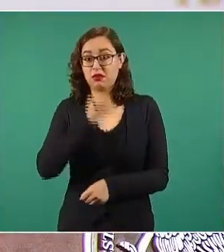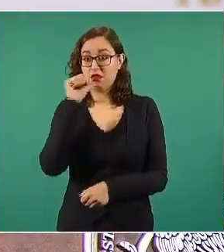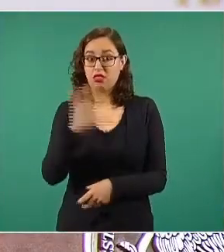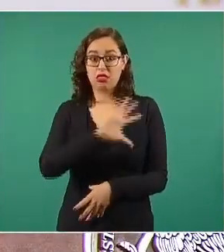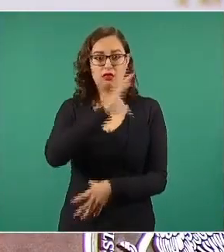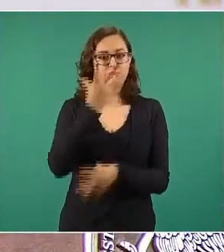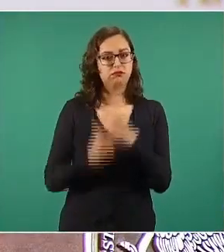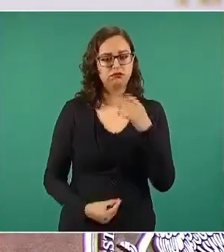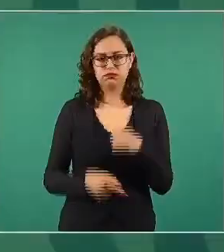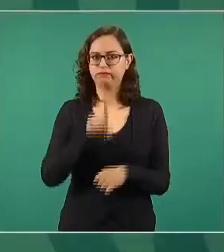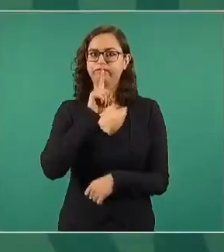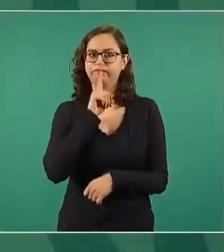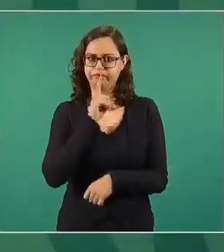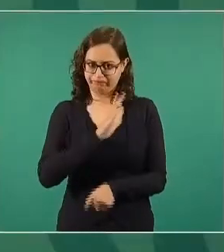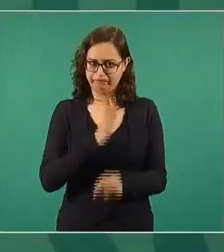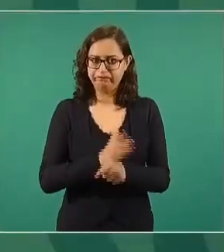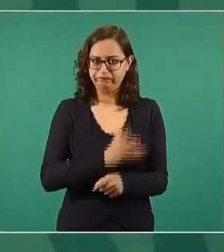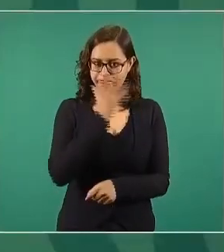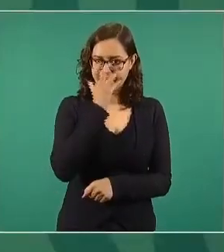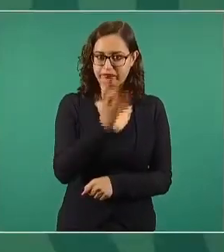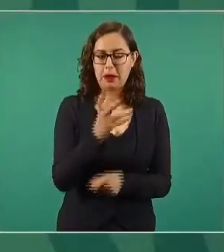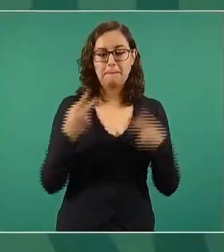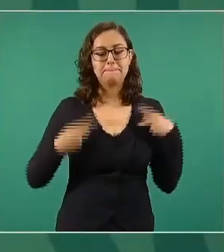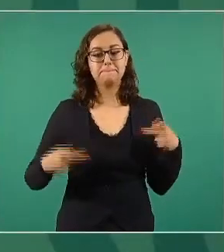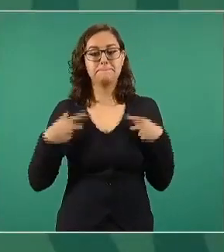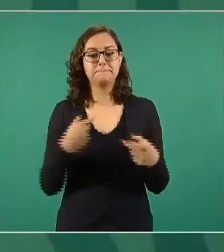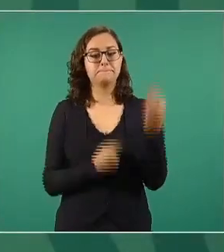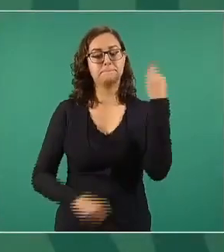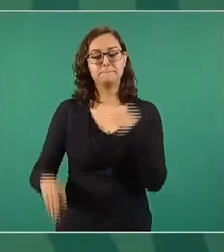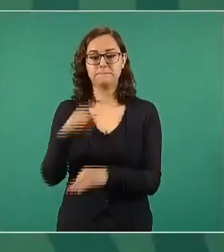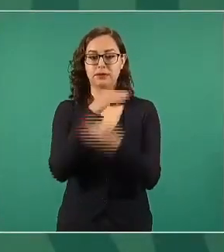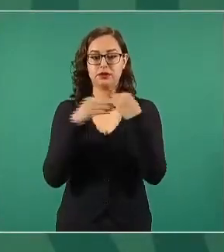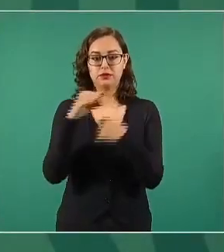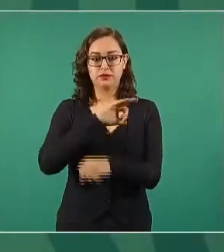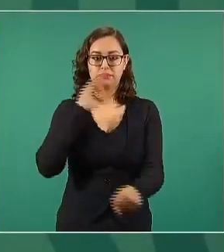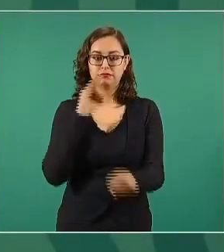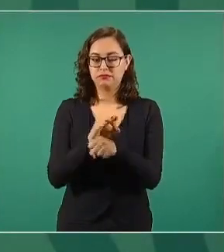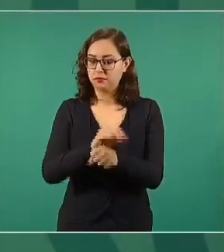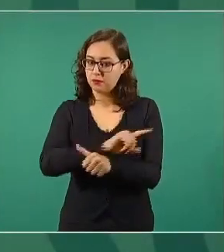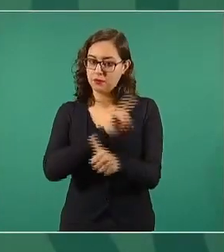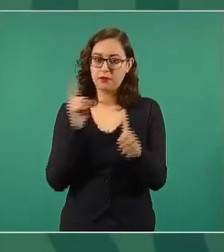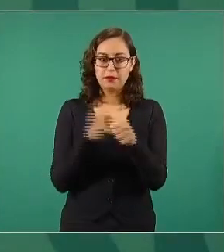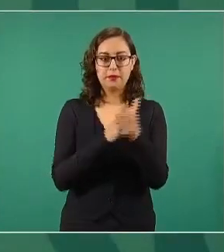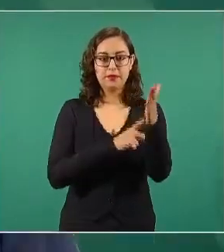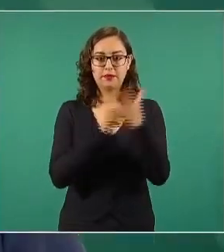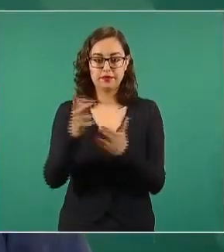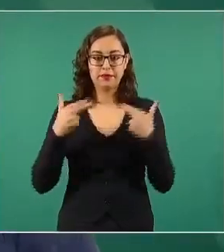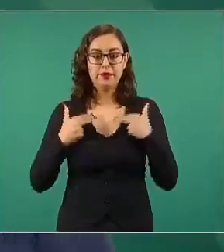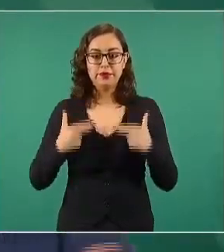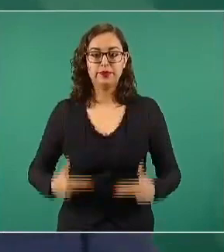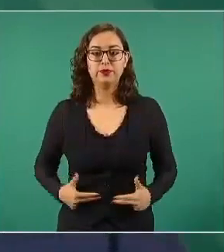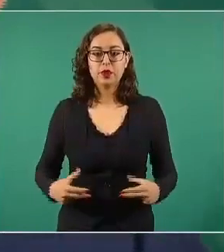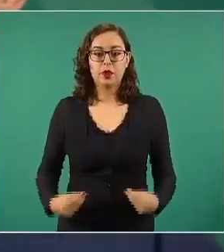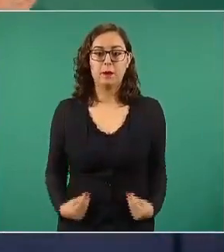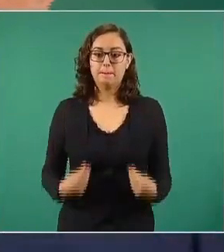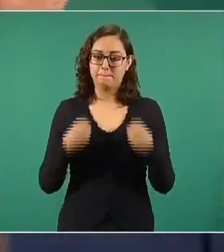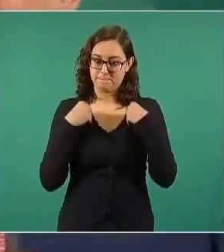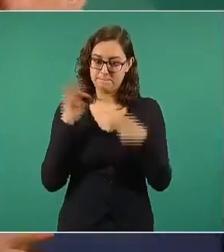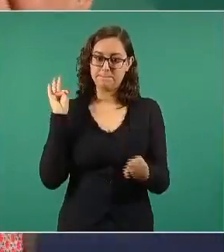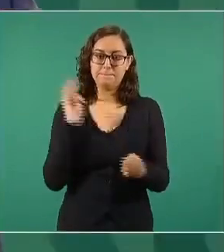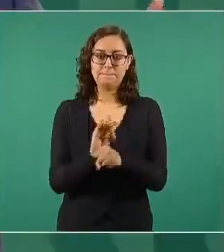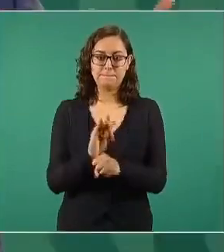todas las personas, proteger la vida que es el principal de los derechos humanos. sin embargo